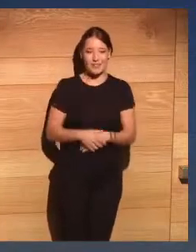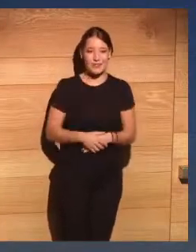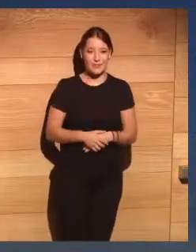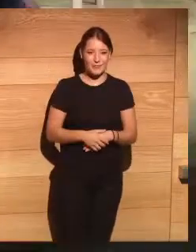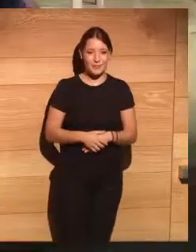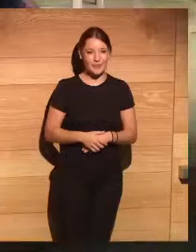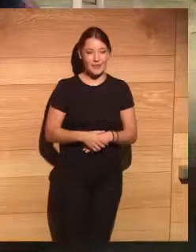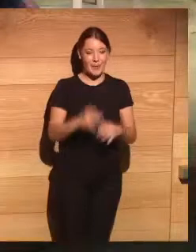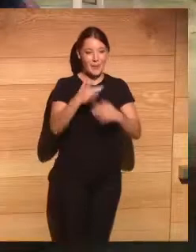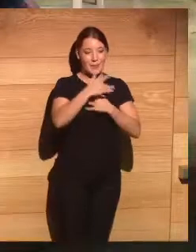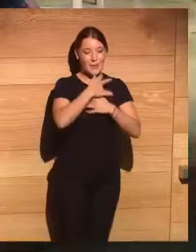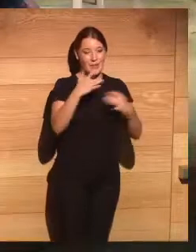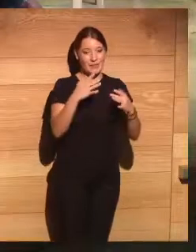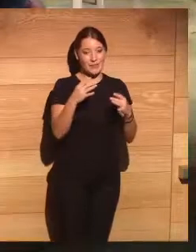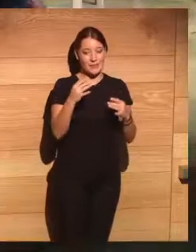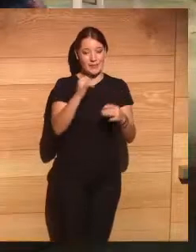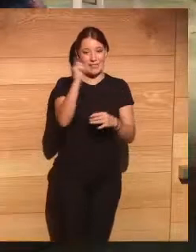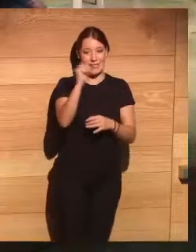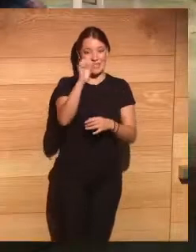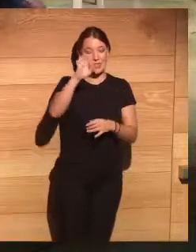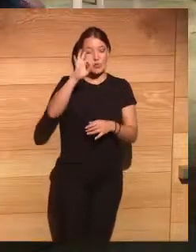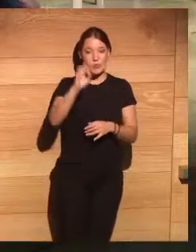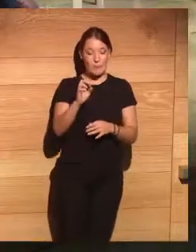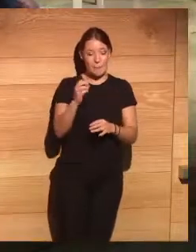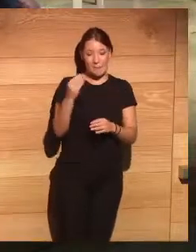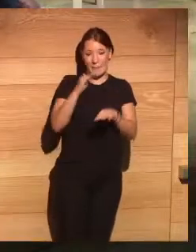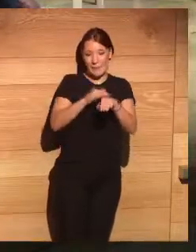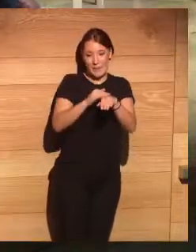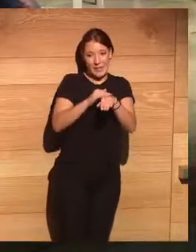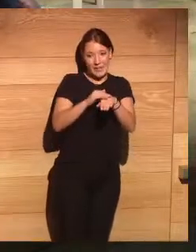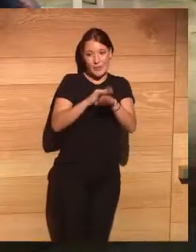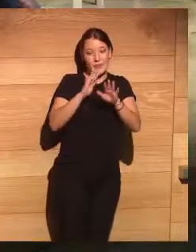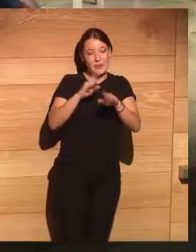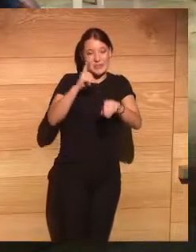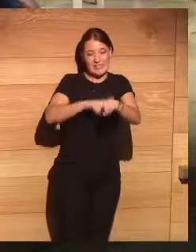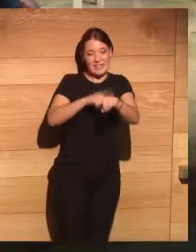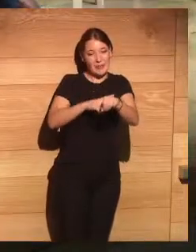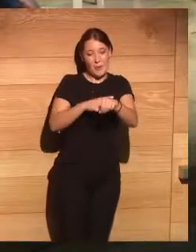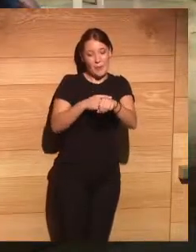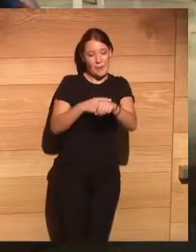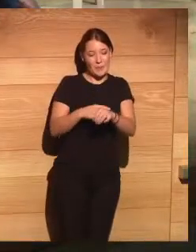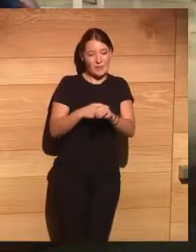gracias María Jesús perdona la premura pero es que es lo malo de los tiempos